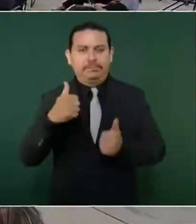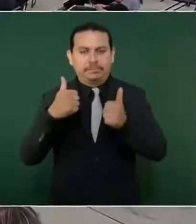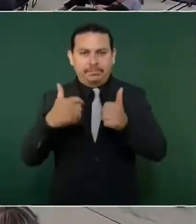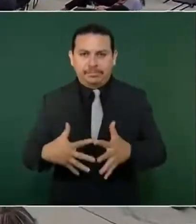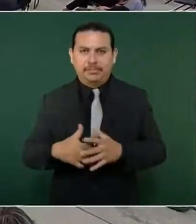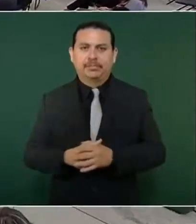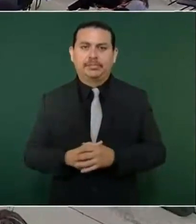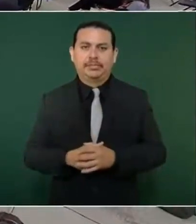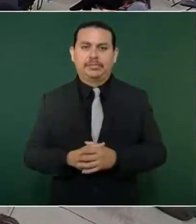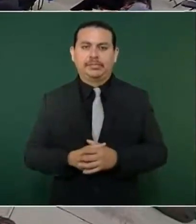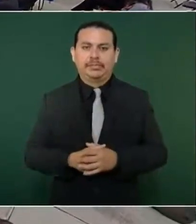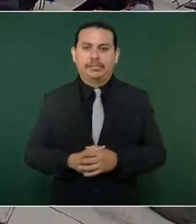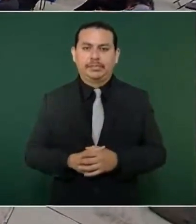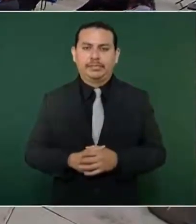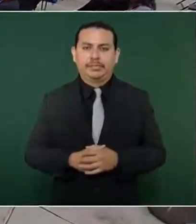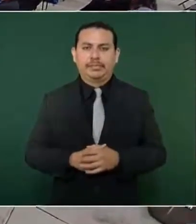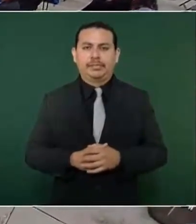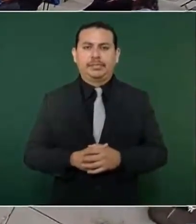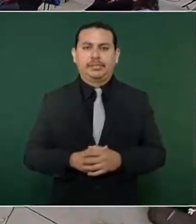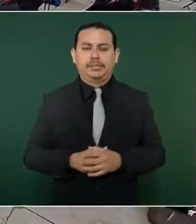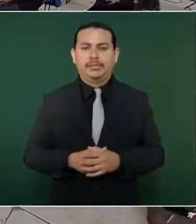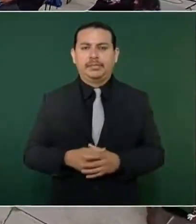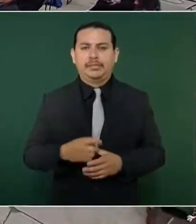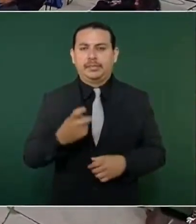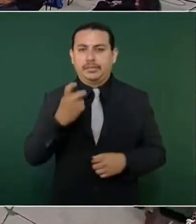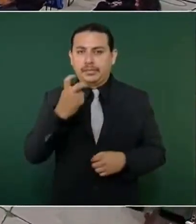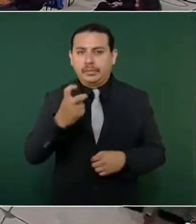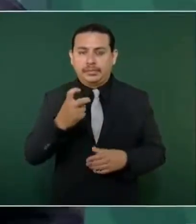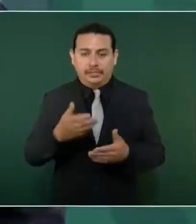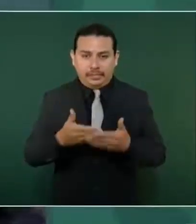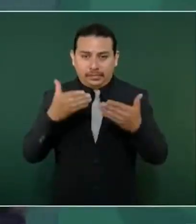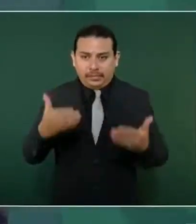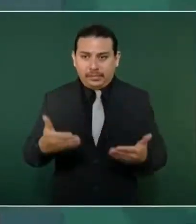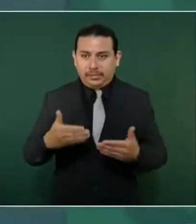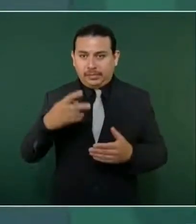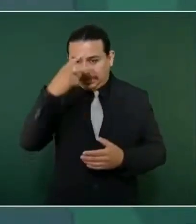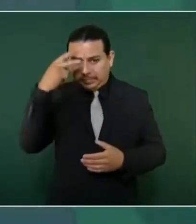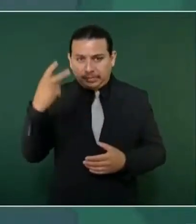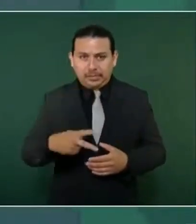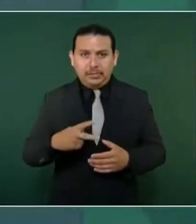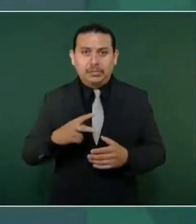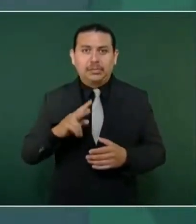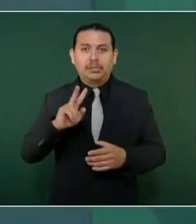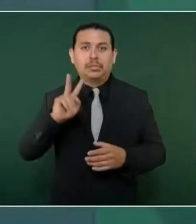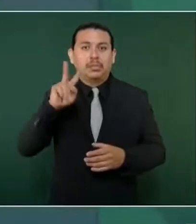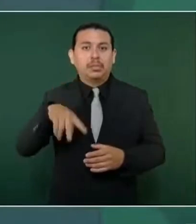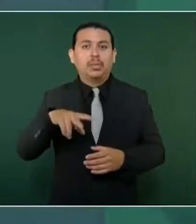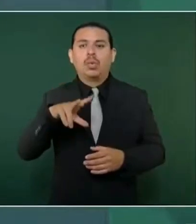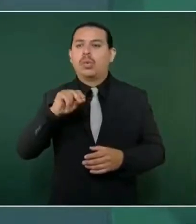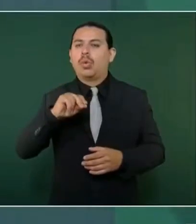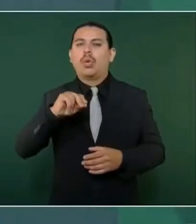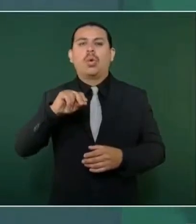Además, un dato, el presidente Lincoln nunca reconoció